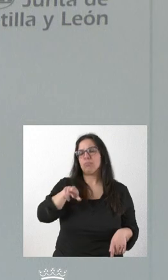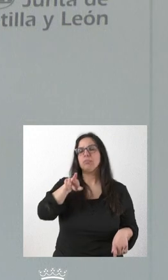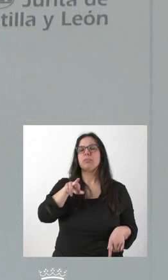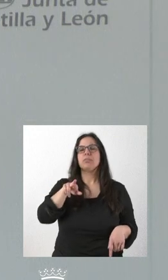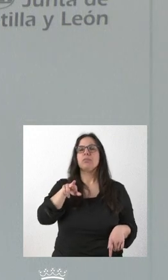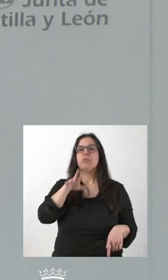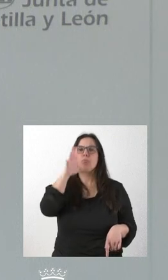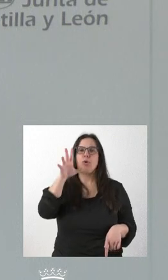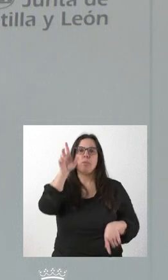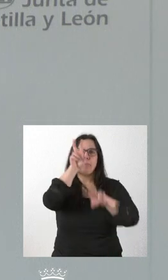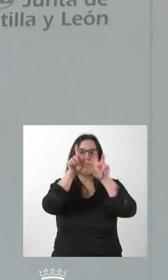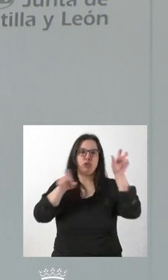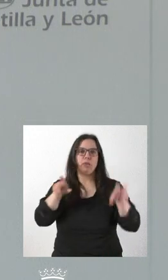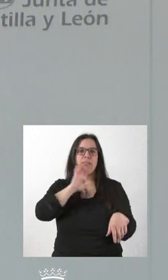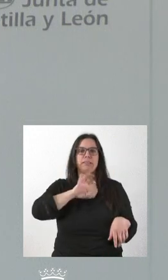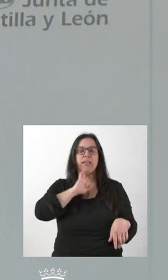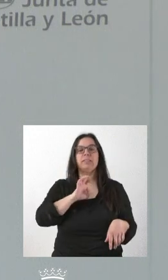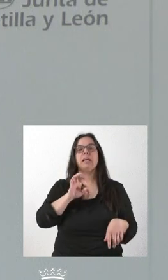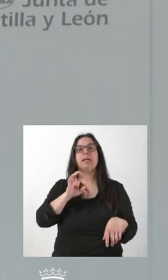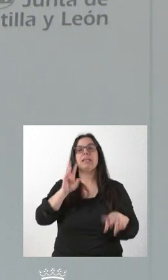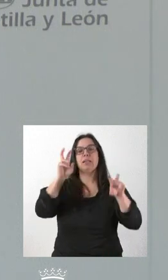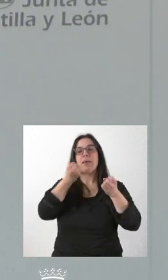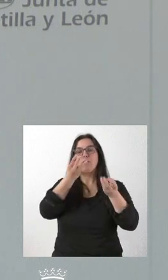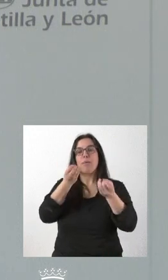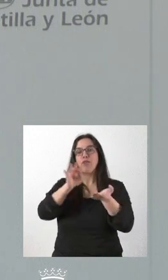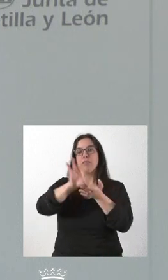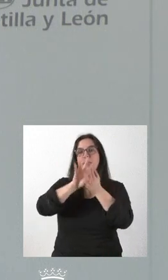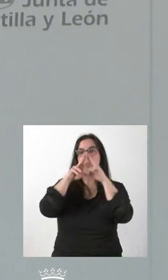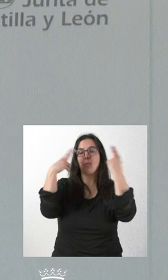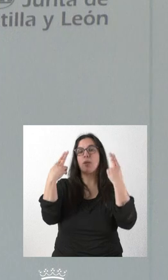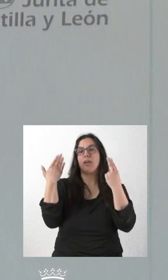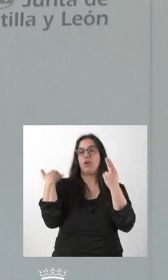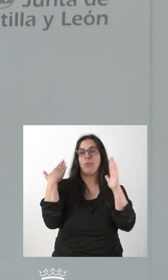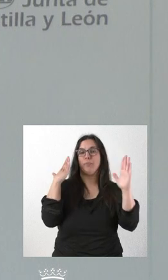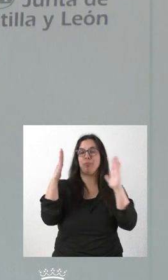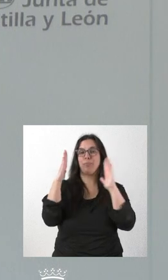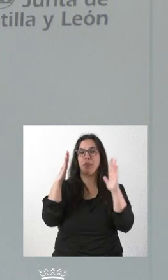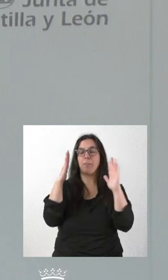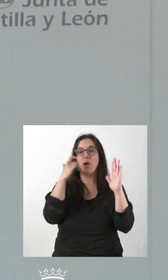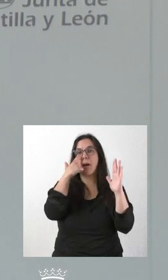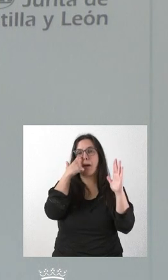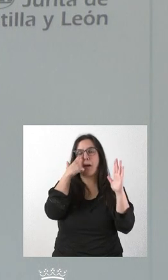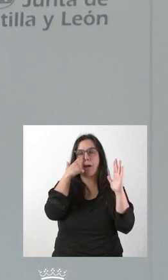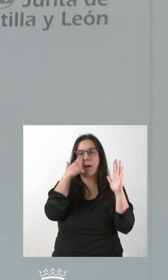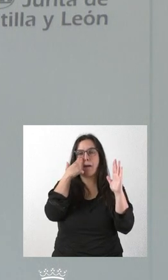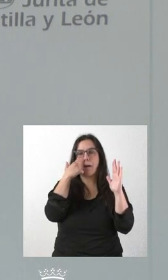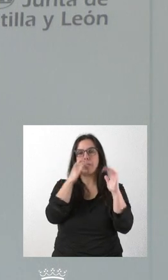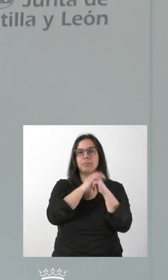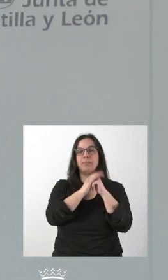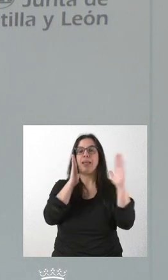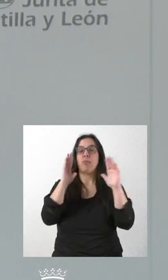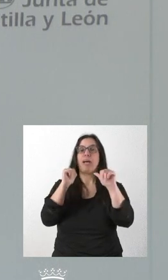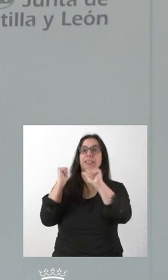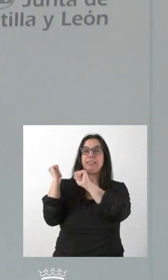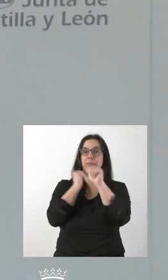asunto, una información de servicio público. En la época de Semana Santa,